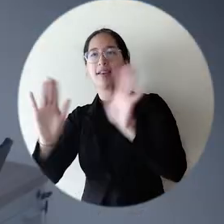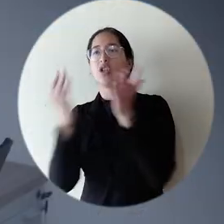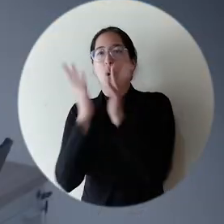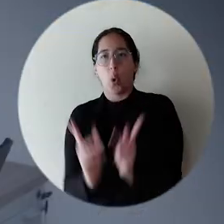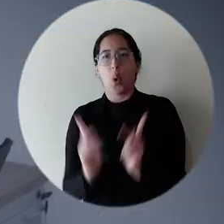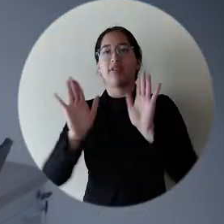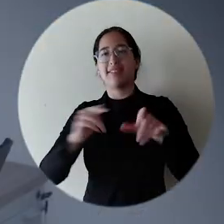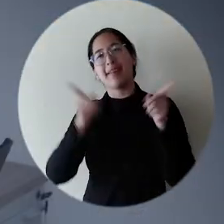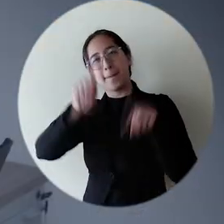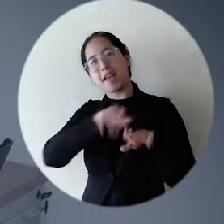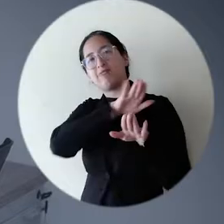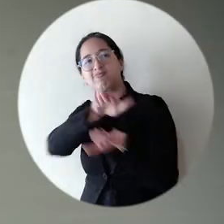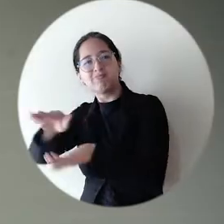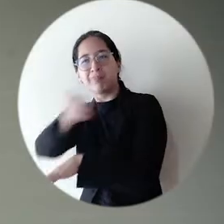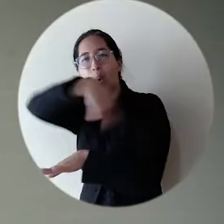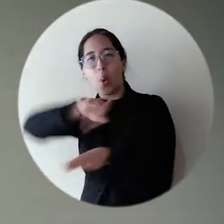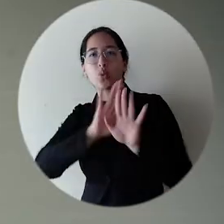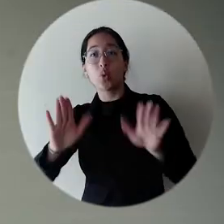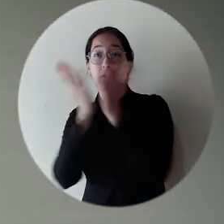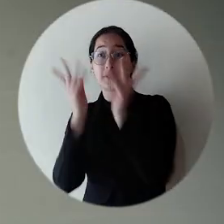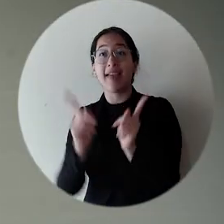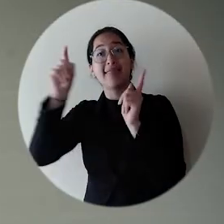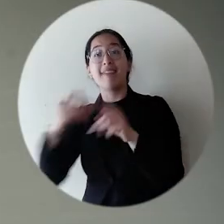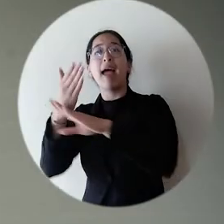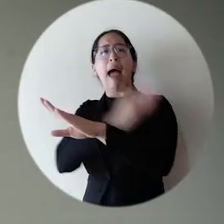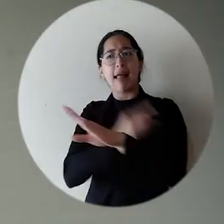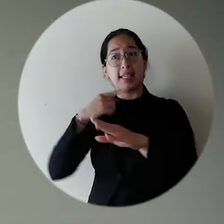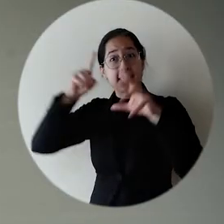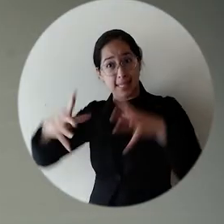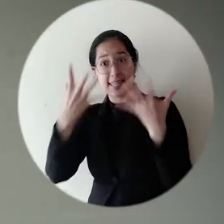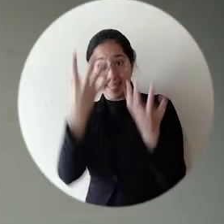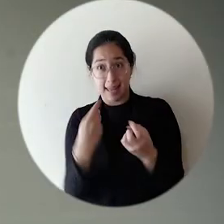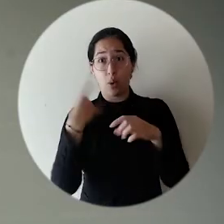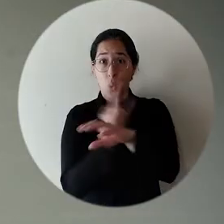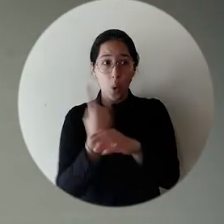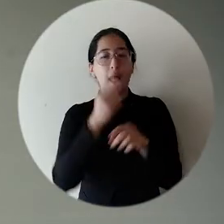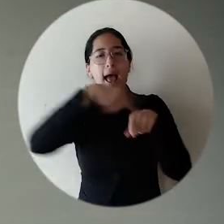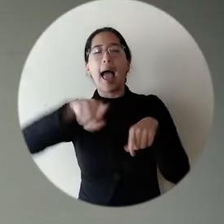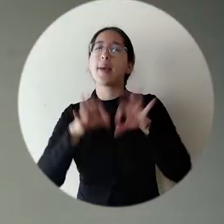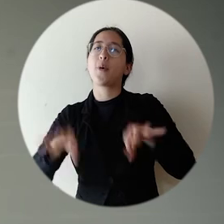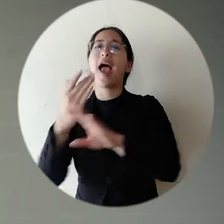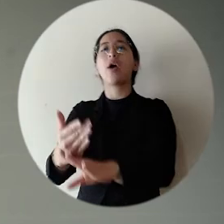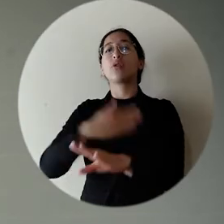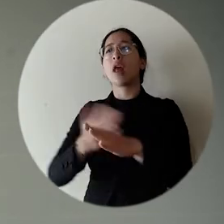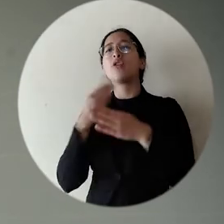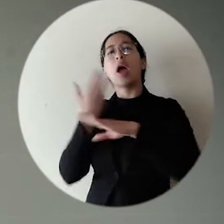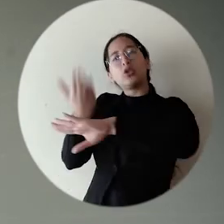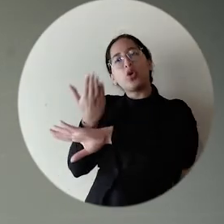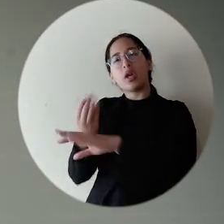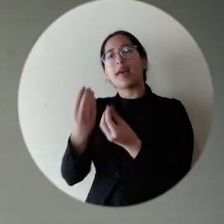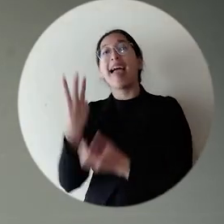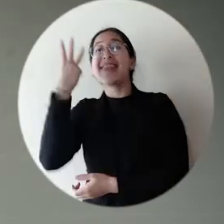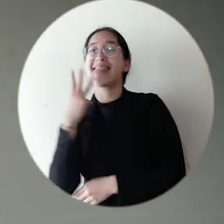y los representantes estudiantiles, se tendrá que hacer una solicitud tres días antes y se concederá un espacio